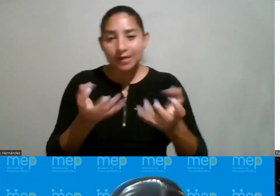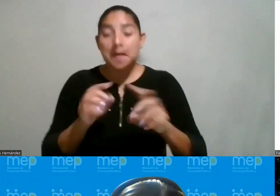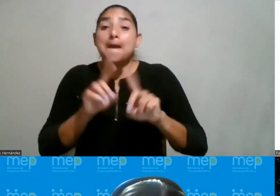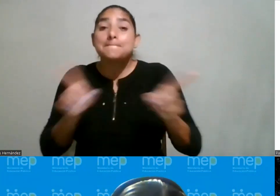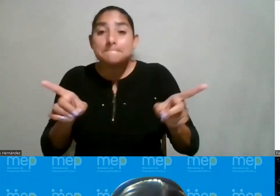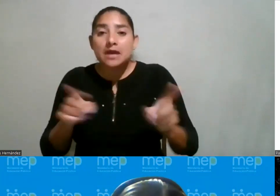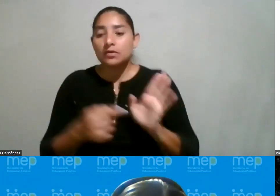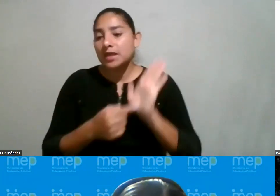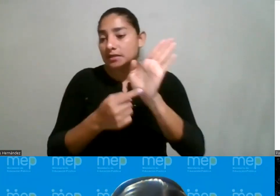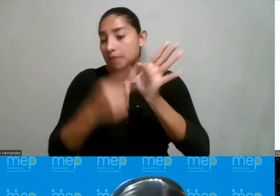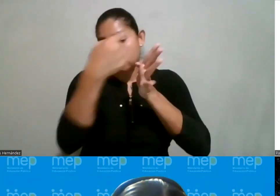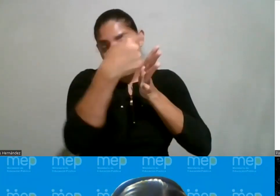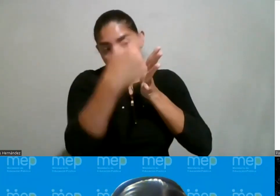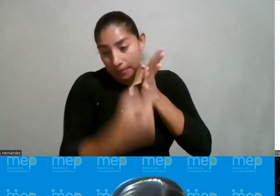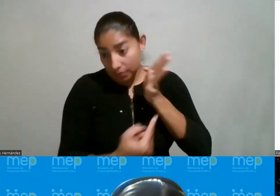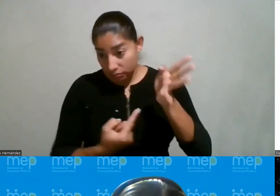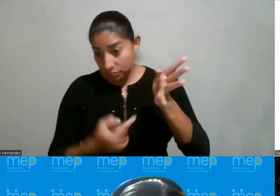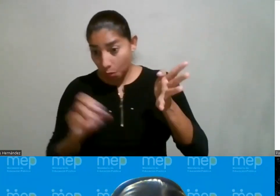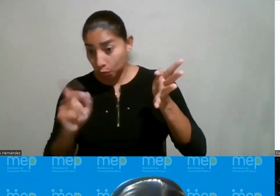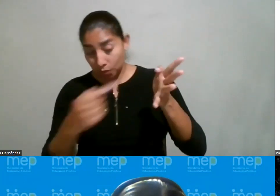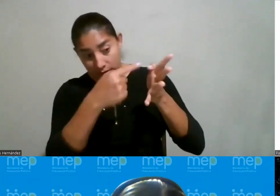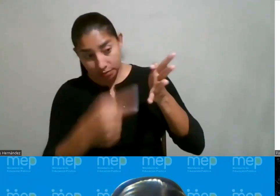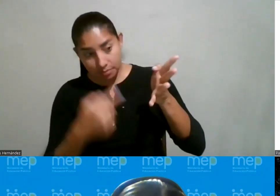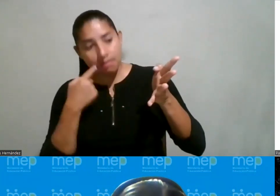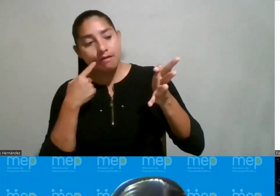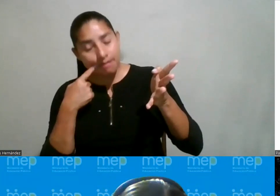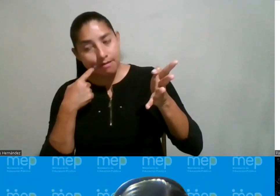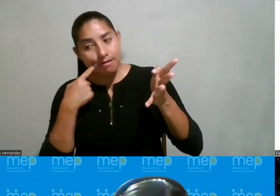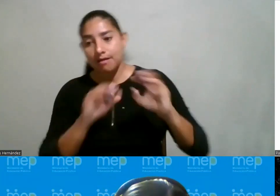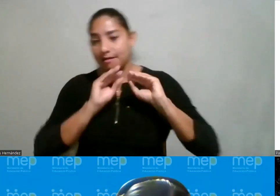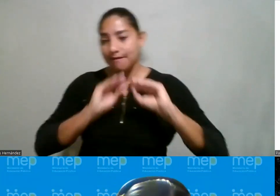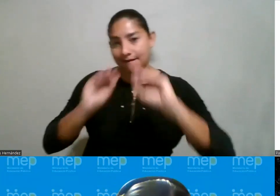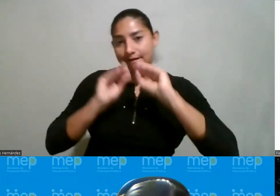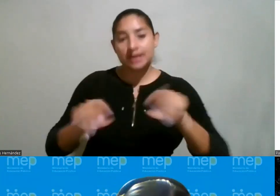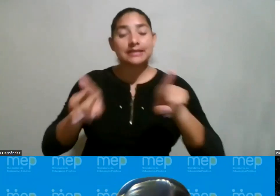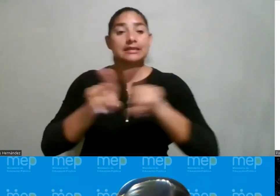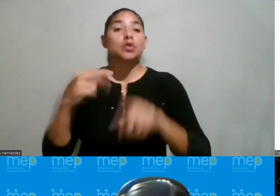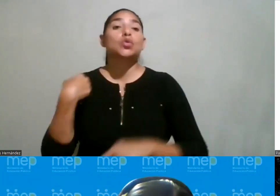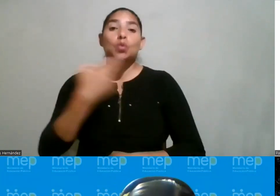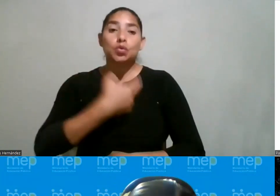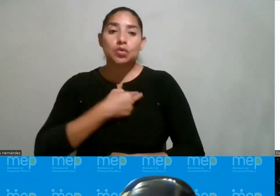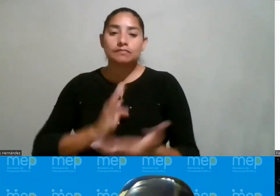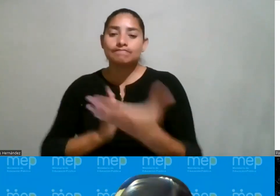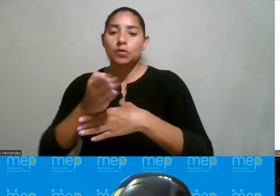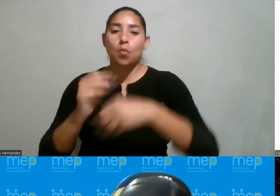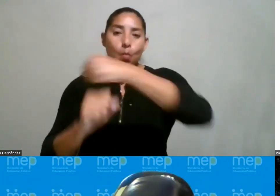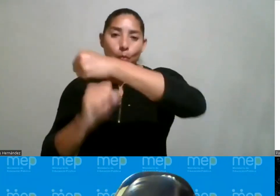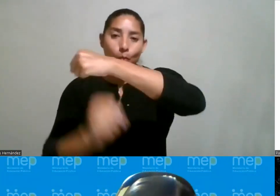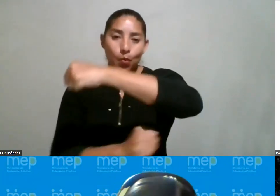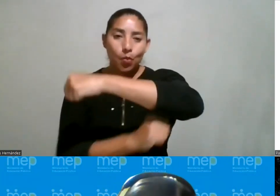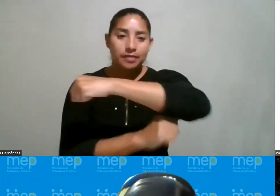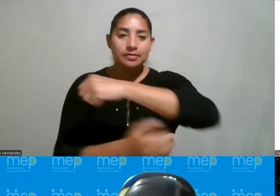les planteemos las opciones que tienen y que entonces que seamos nosotros ese vehículo que seamos